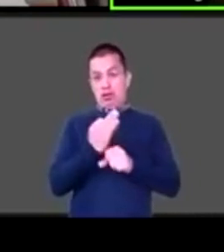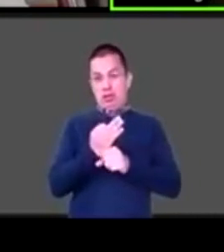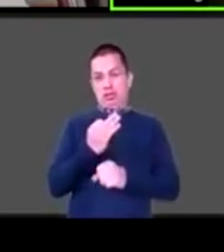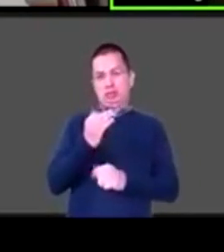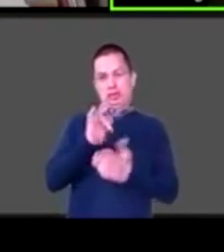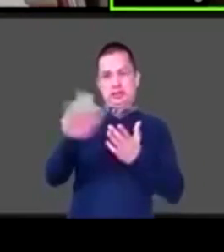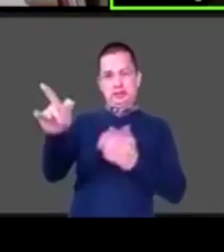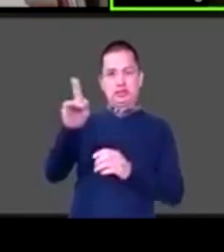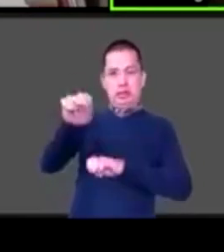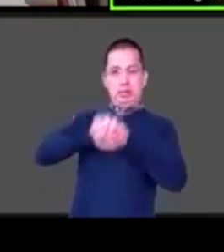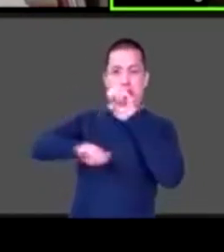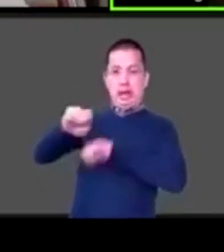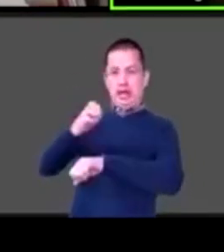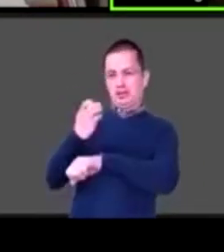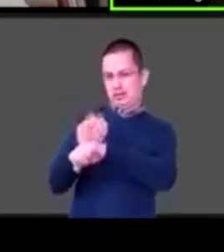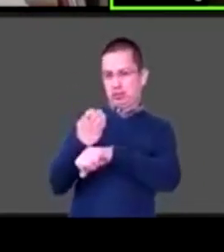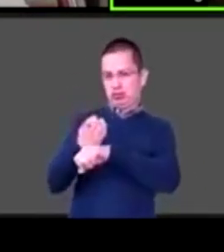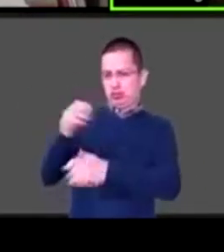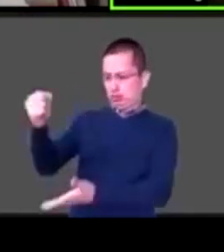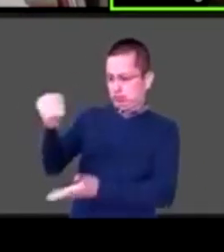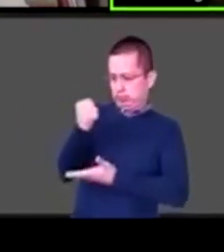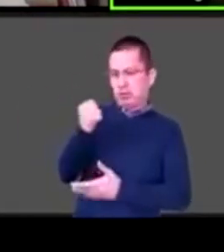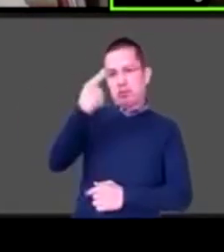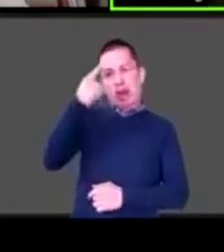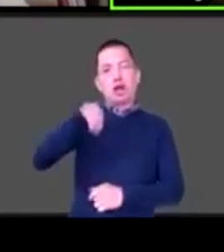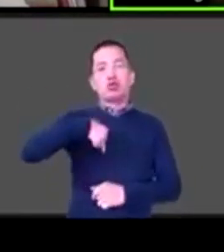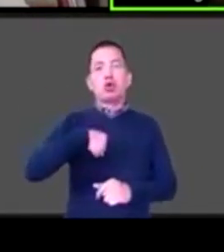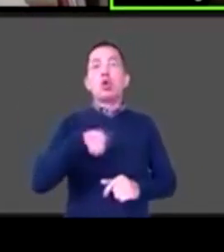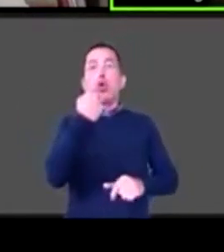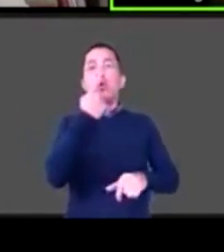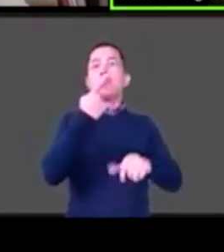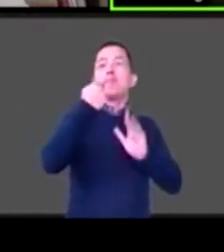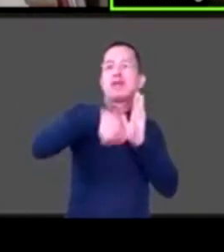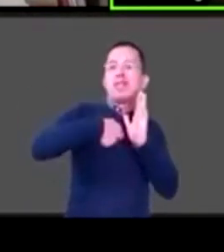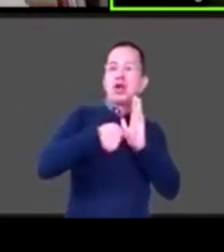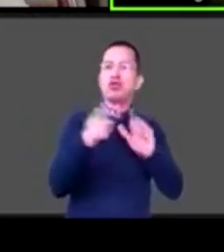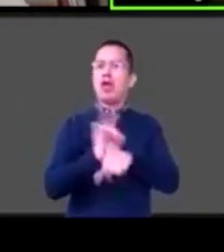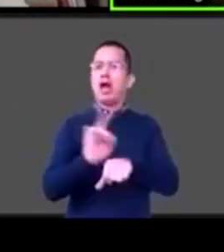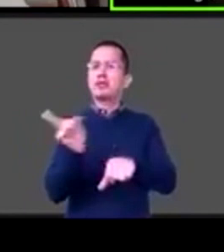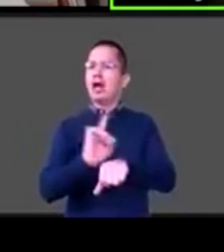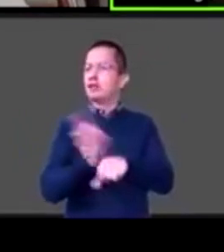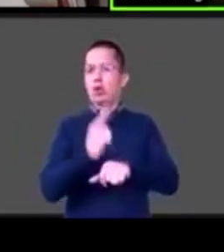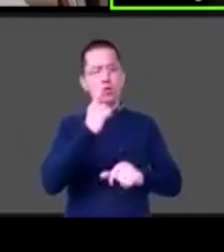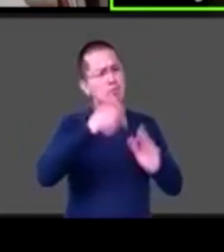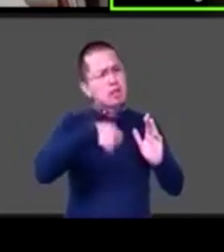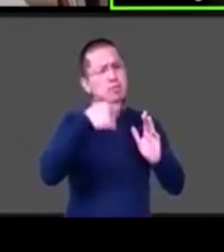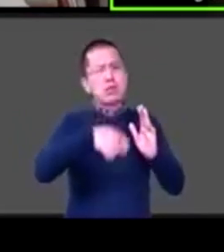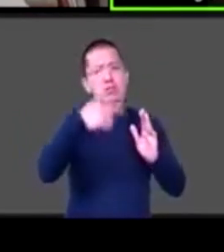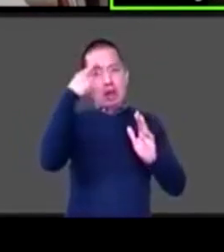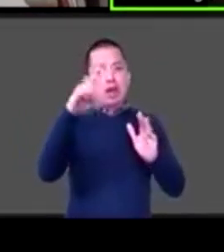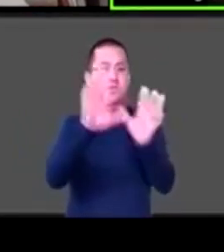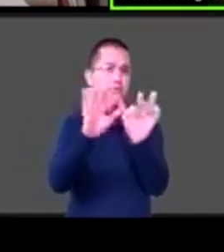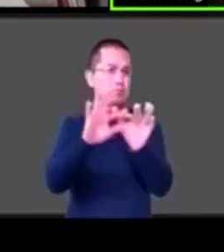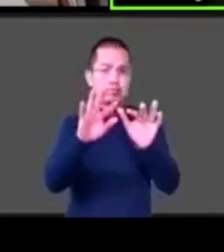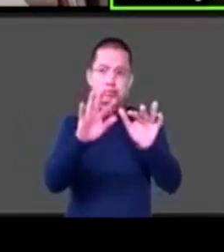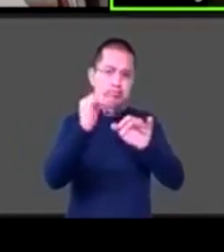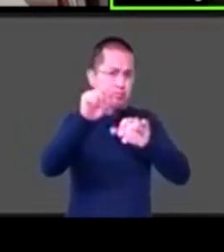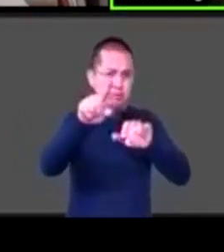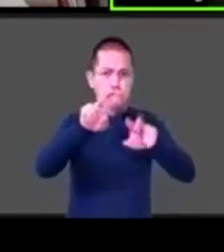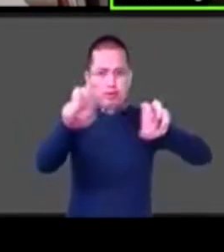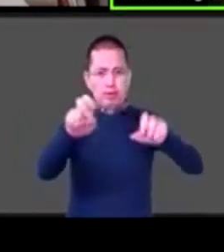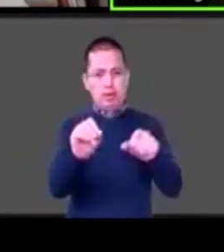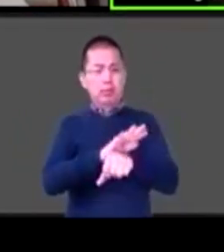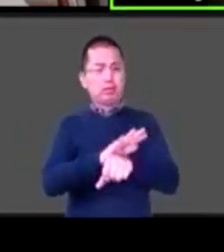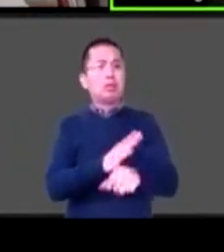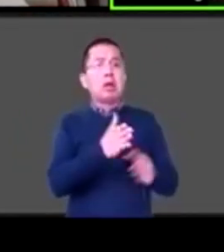en el que tenemos intérprete en lengua de señas mexicanas subtítulos dura 3 minutos y es accesible para